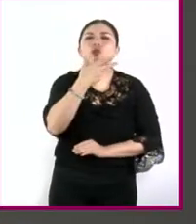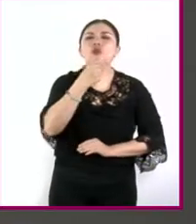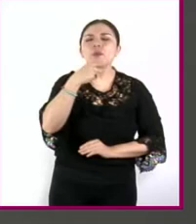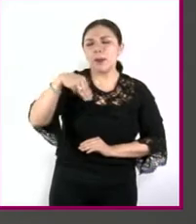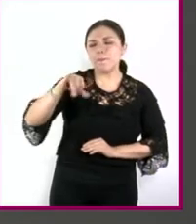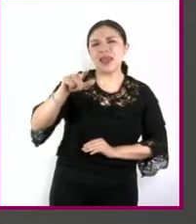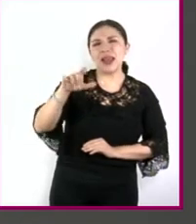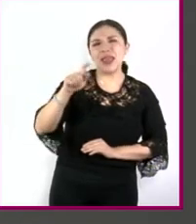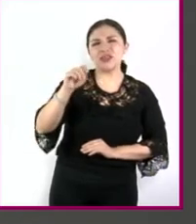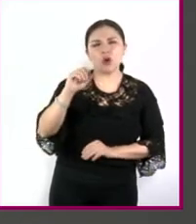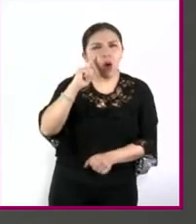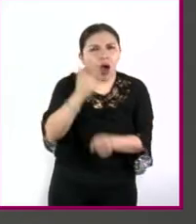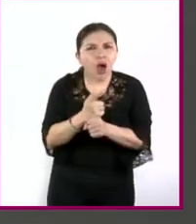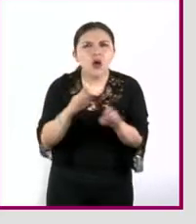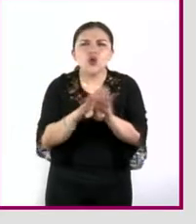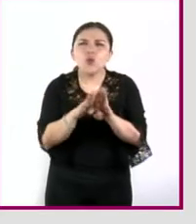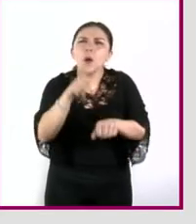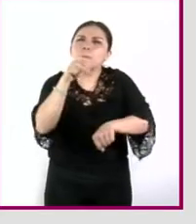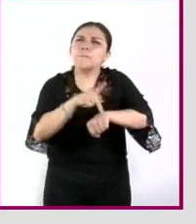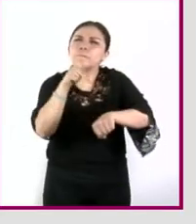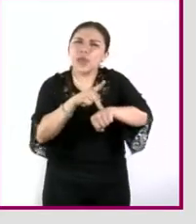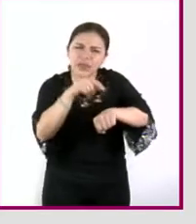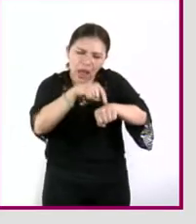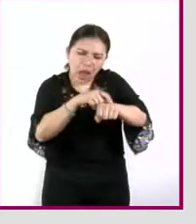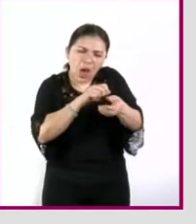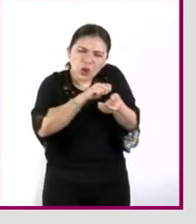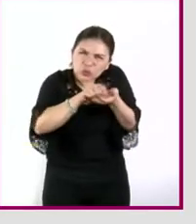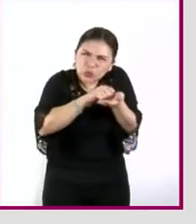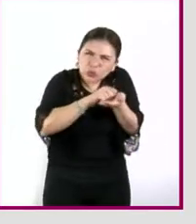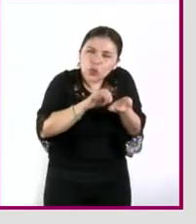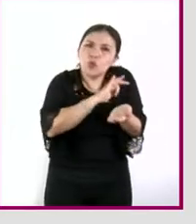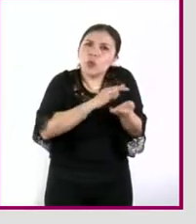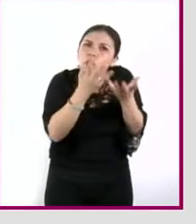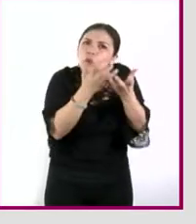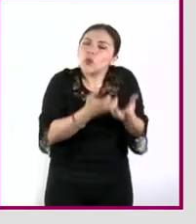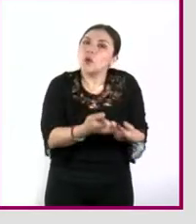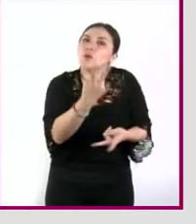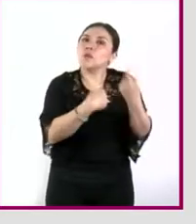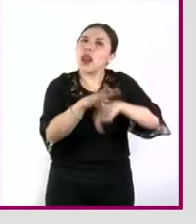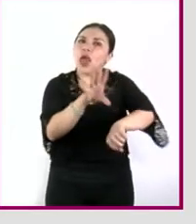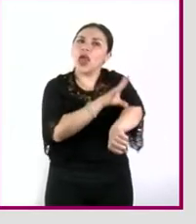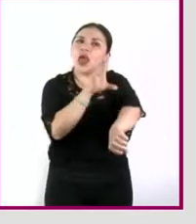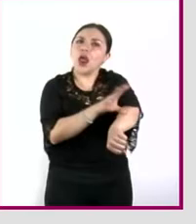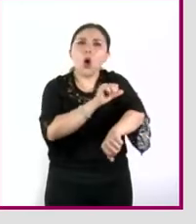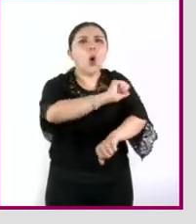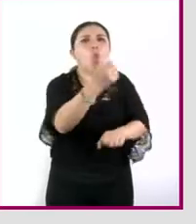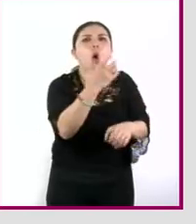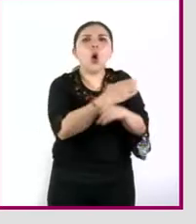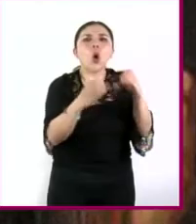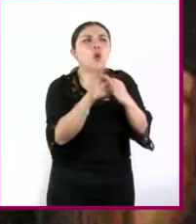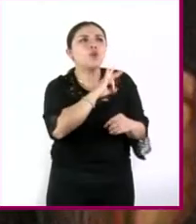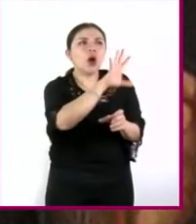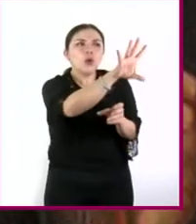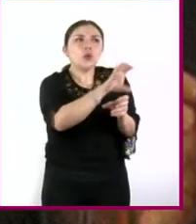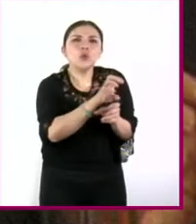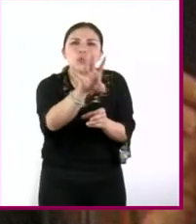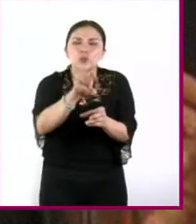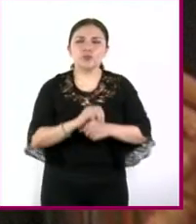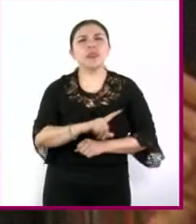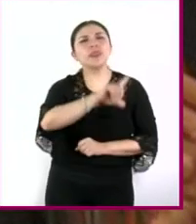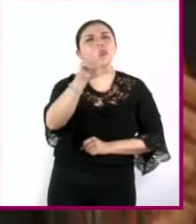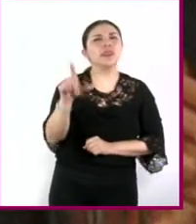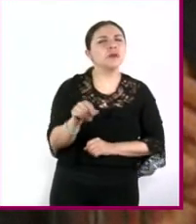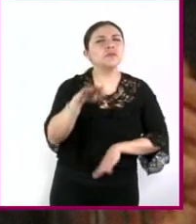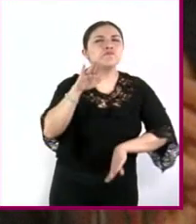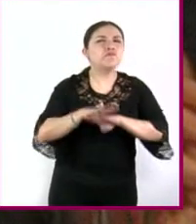mileto observó que un trozo de ámbar al frotarlo se cargaba eléctricamente atrayendo otras fibras 11 siglos